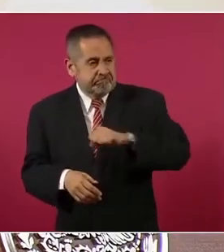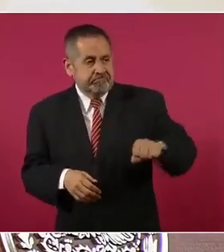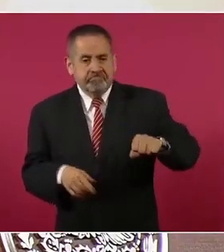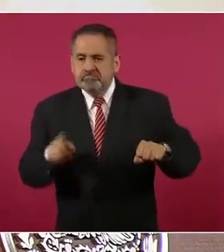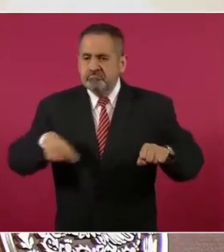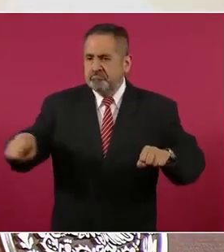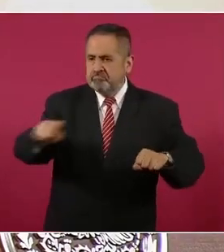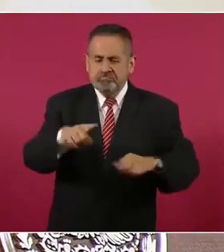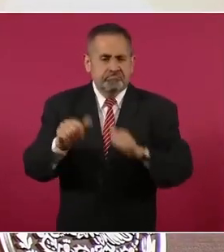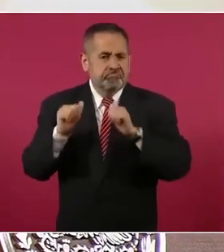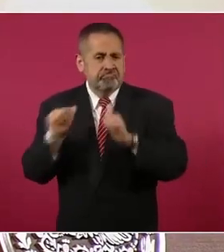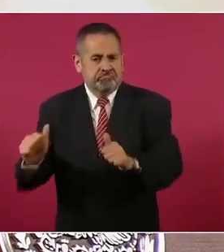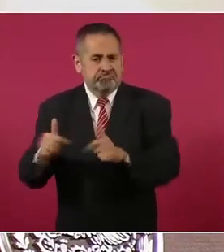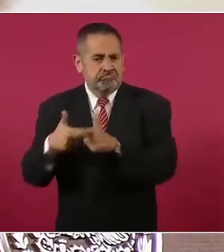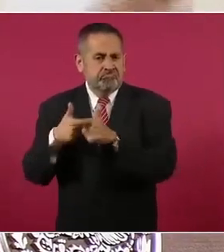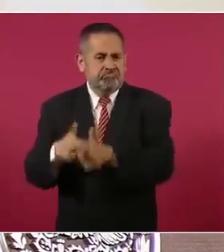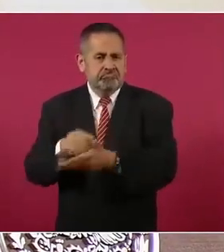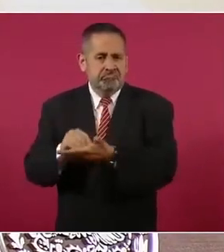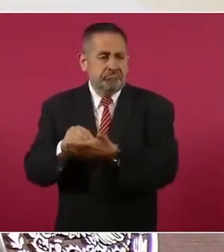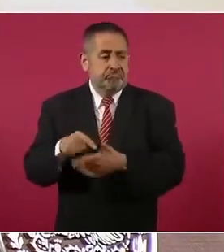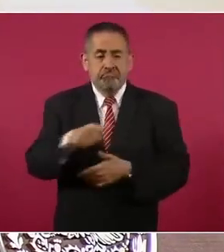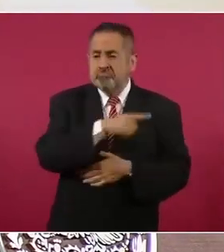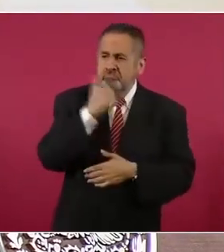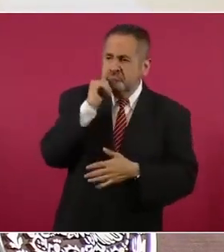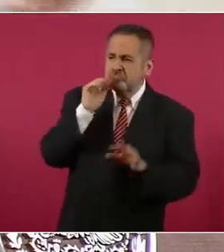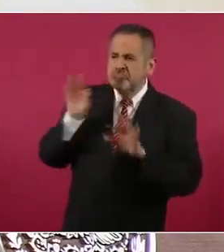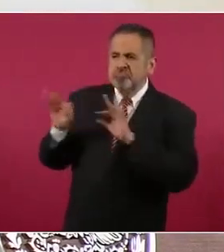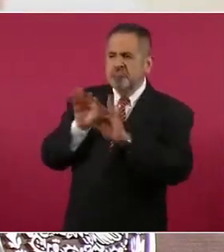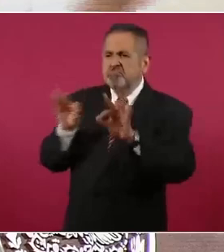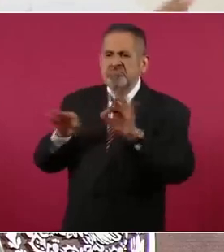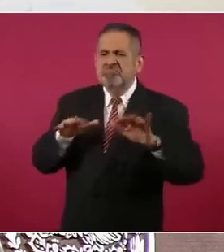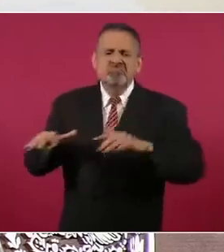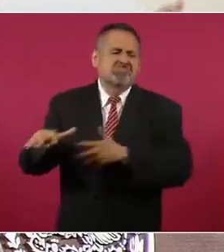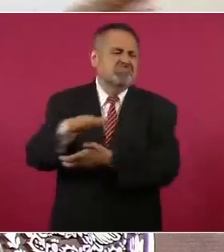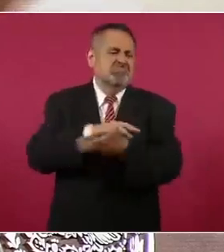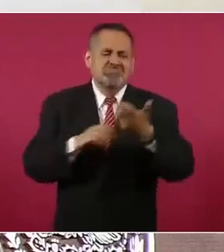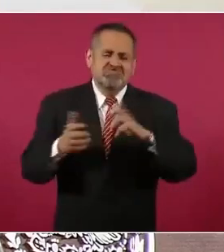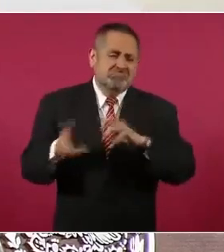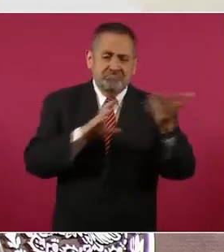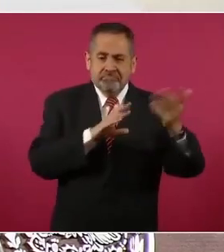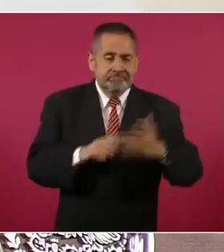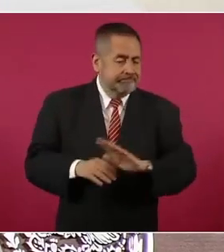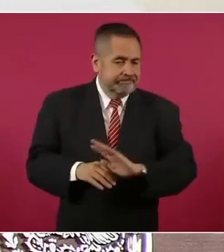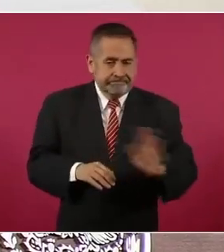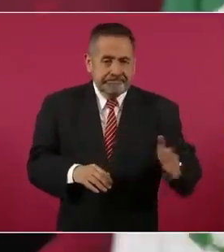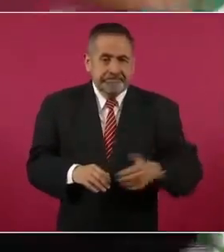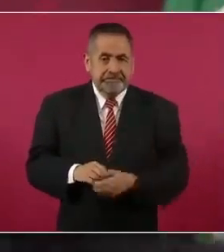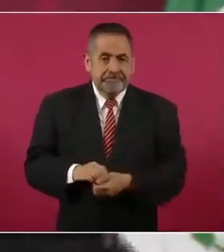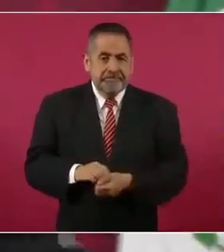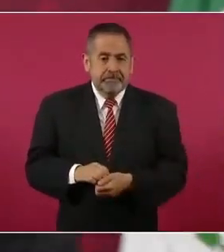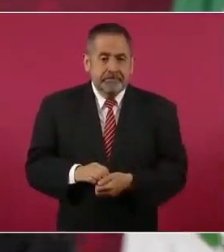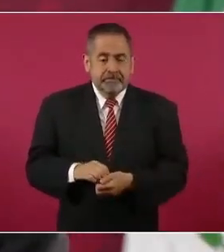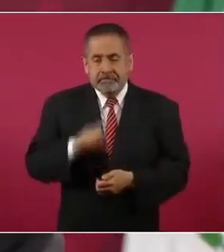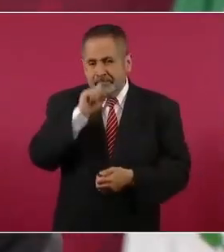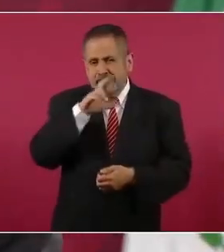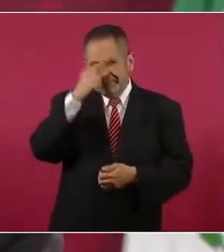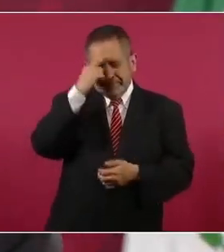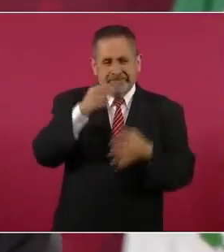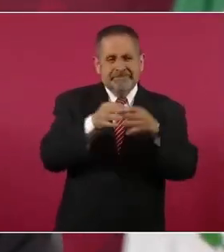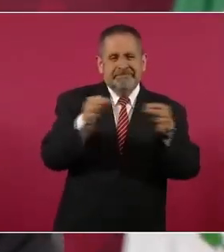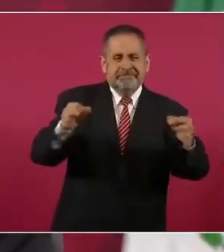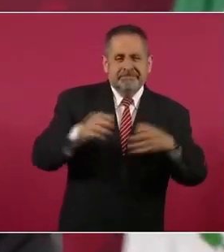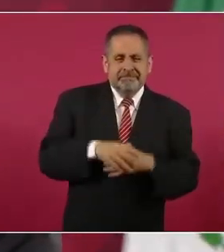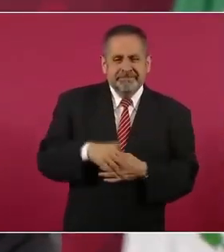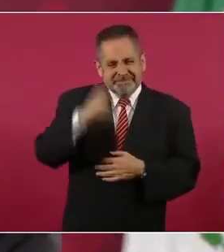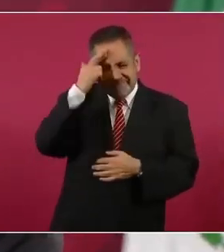corromper a todos. Por eso hasta los dichos, el que